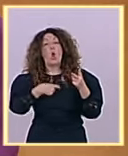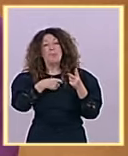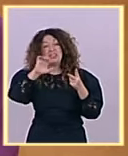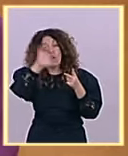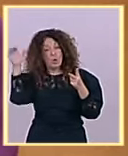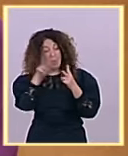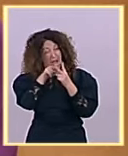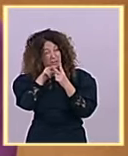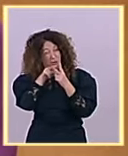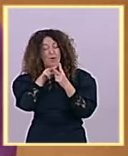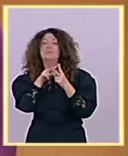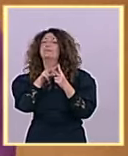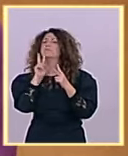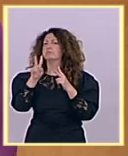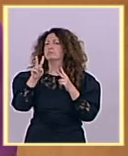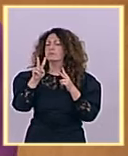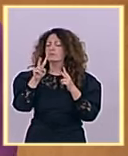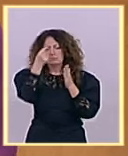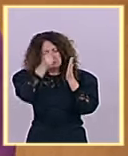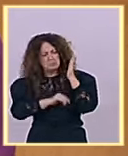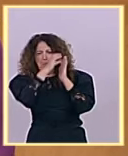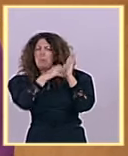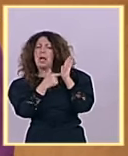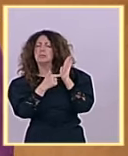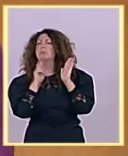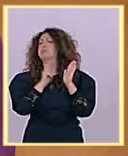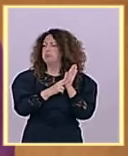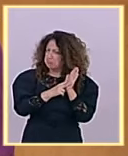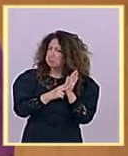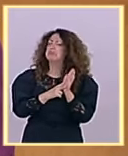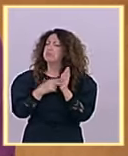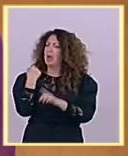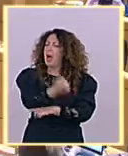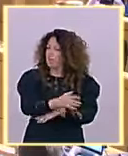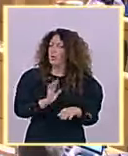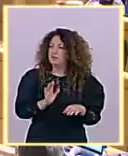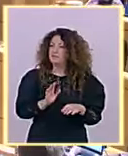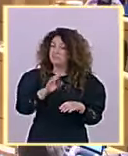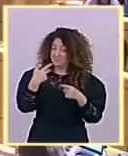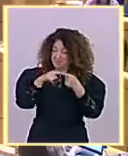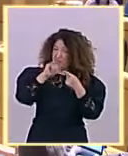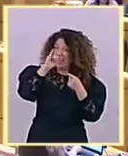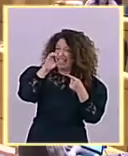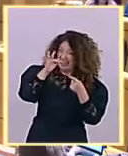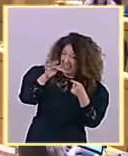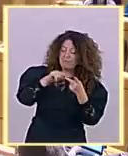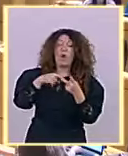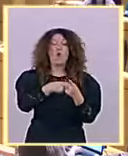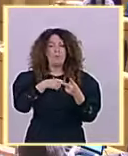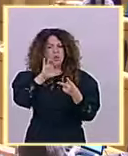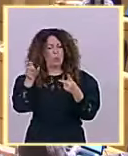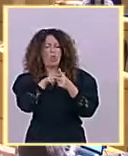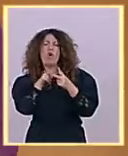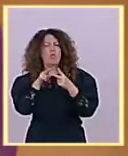repito señor Feijó la AIREF y la Comisión Europea ha avalado el escenario